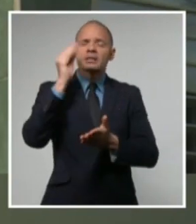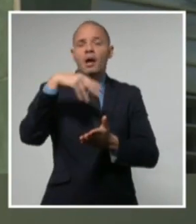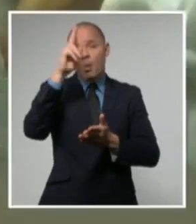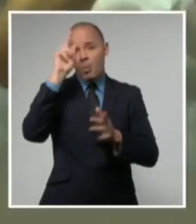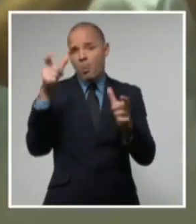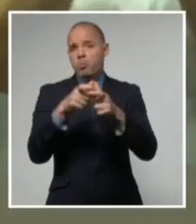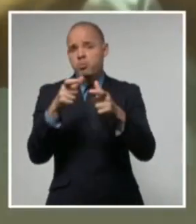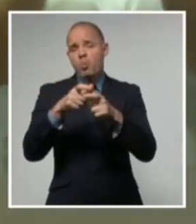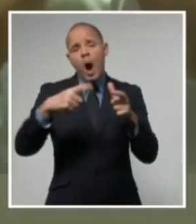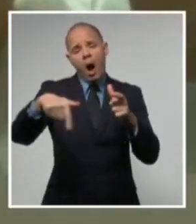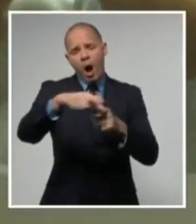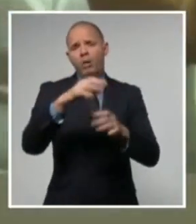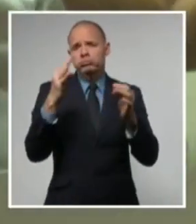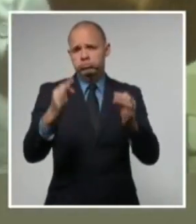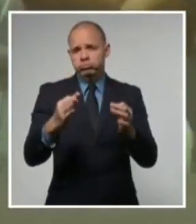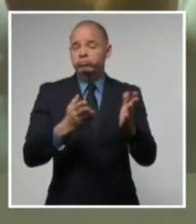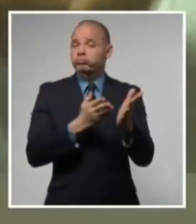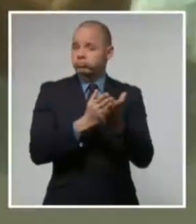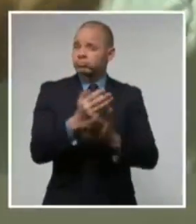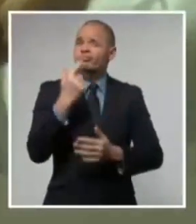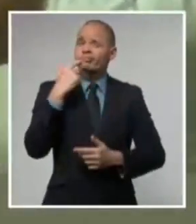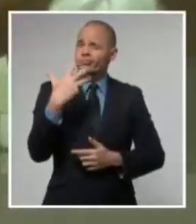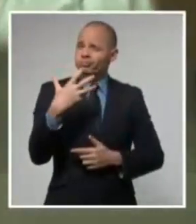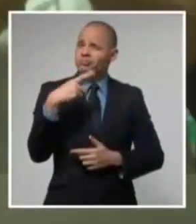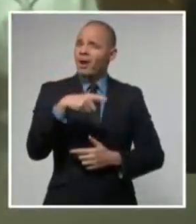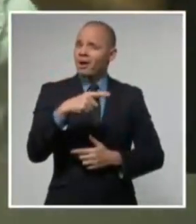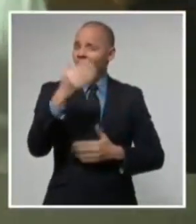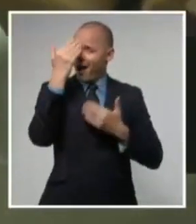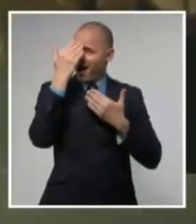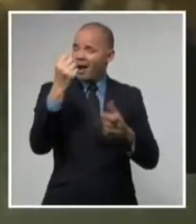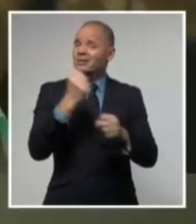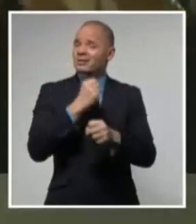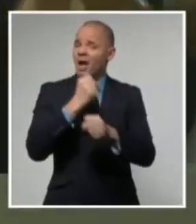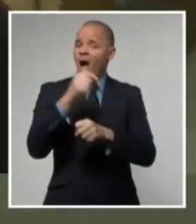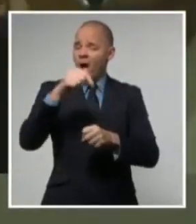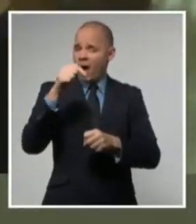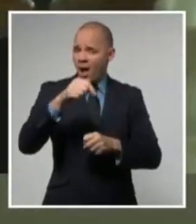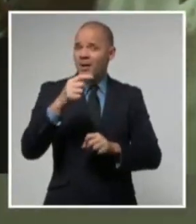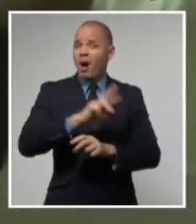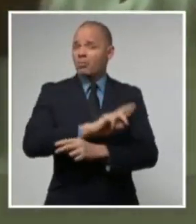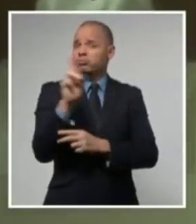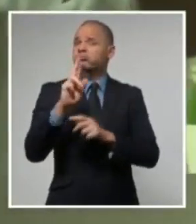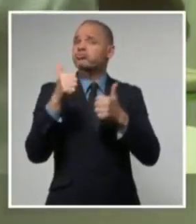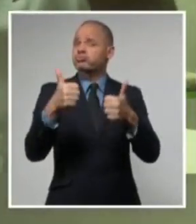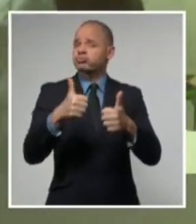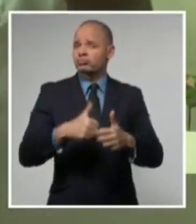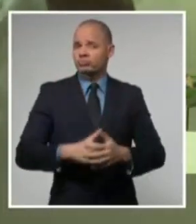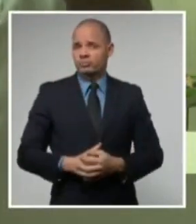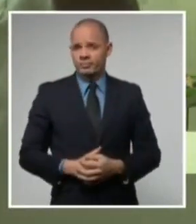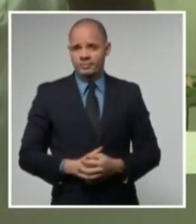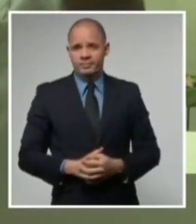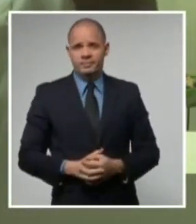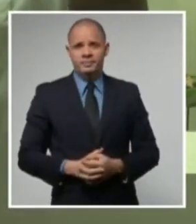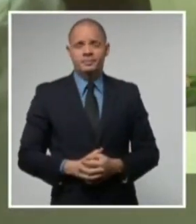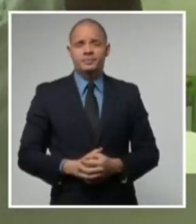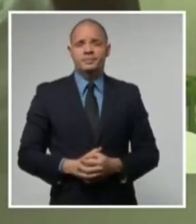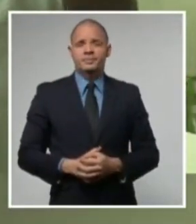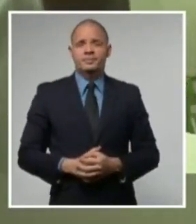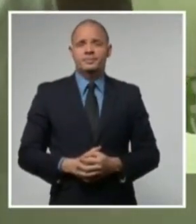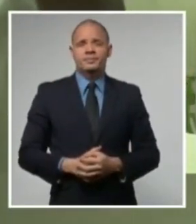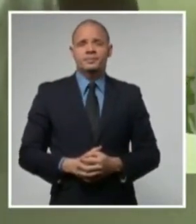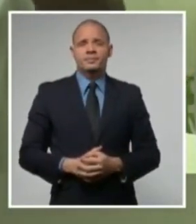que representa la obra de la revolución. Desde Ciego de Ávila, Damián Betanzos Hernández, Sistema